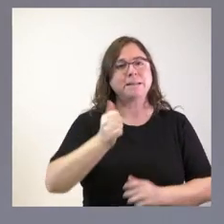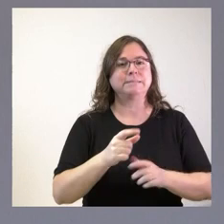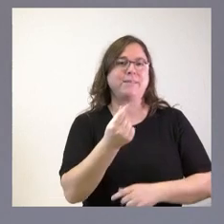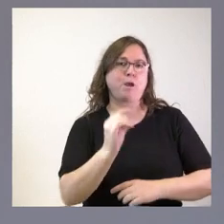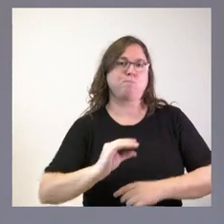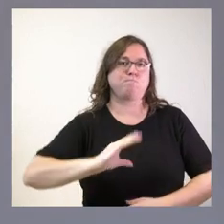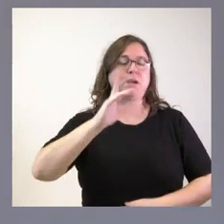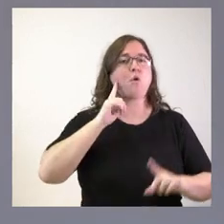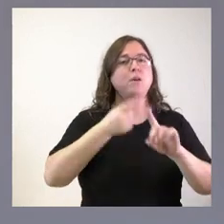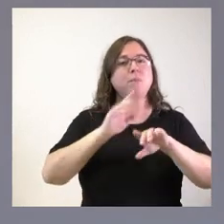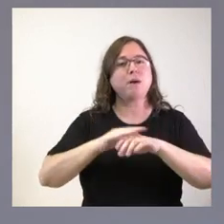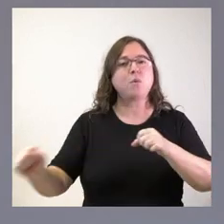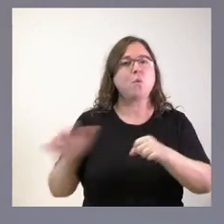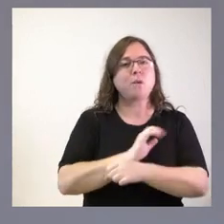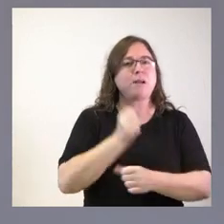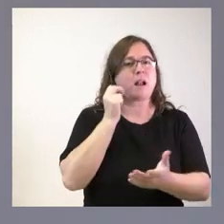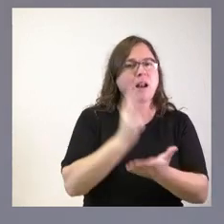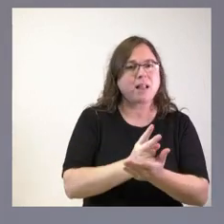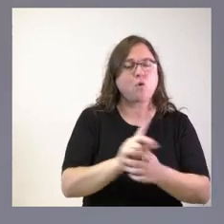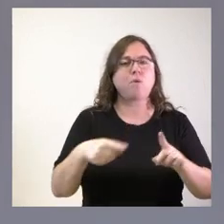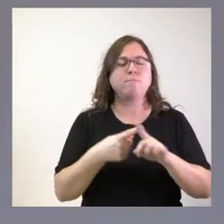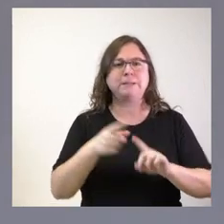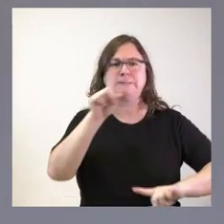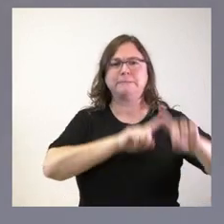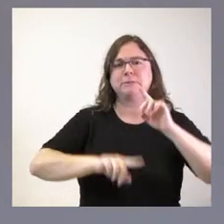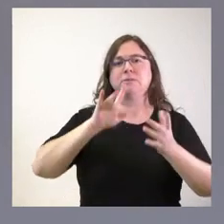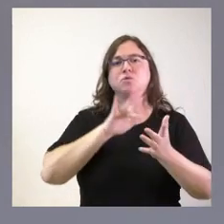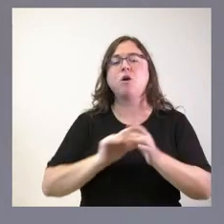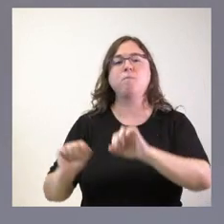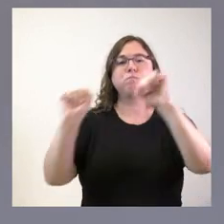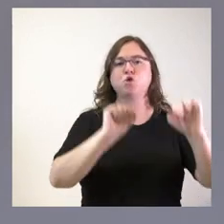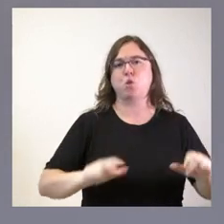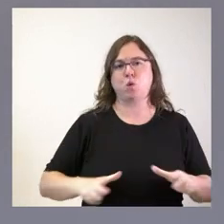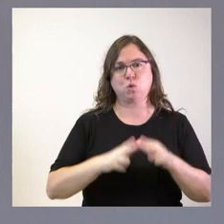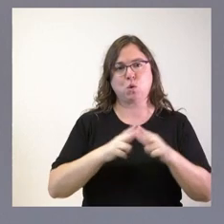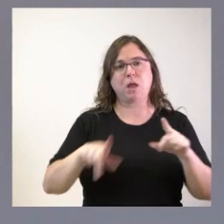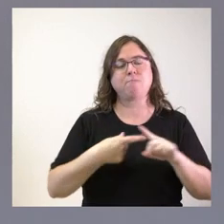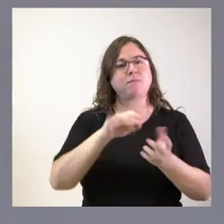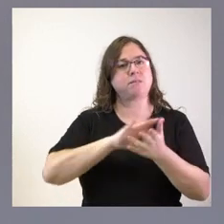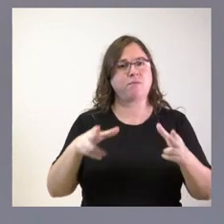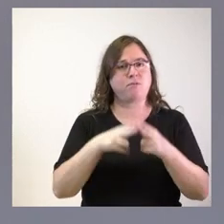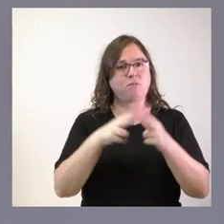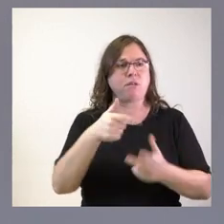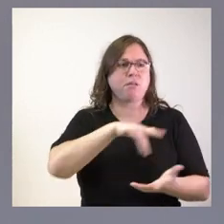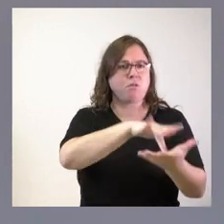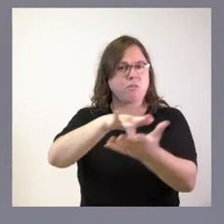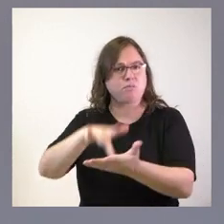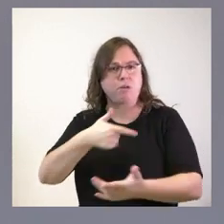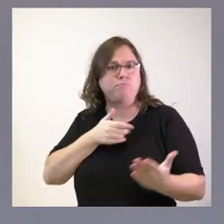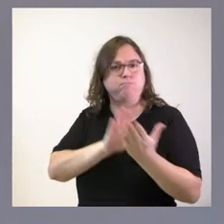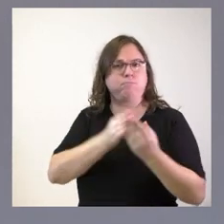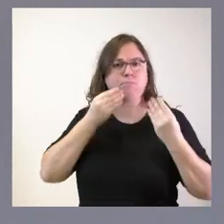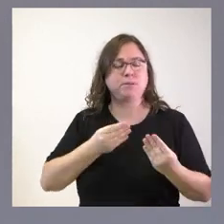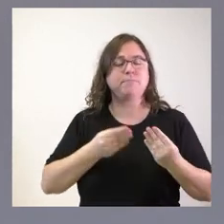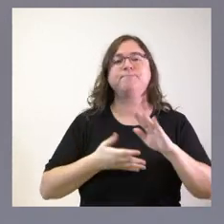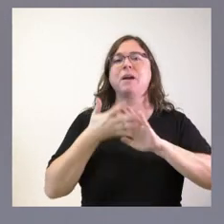con el objeto de atender a los retos y desafíos que, en materia de protección social y de servicios sociales, tenemos ante nosotros. Estamos